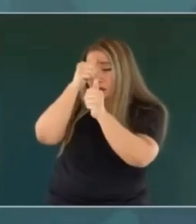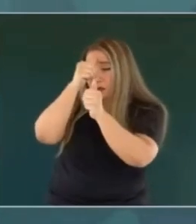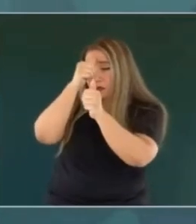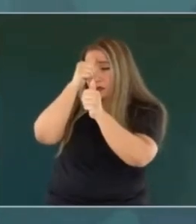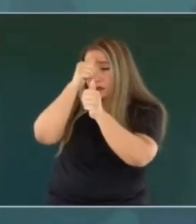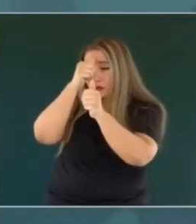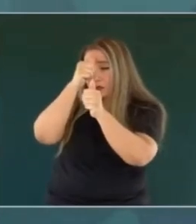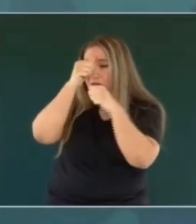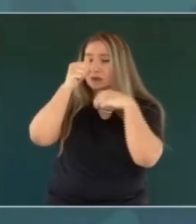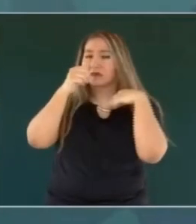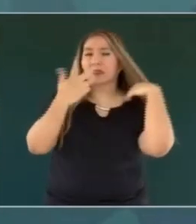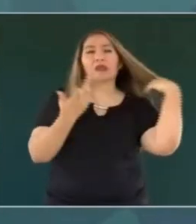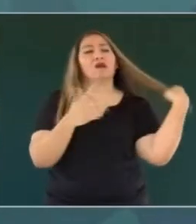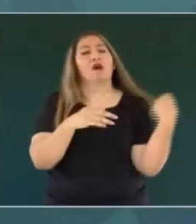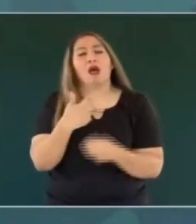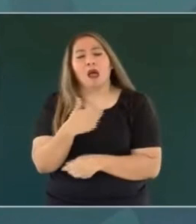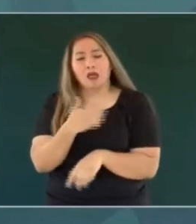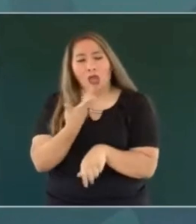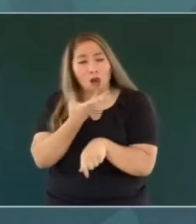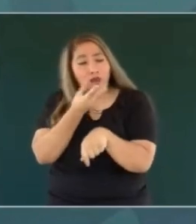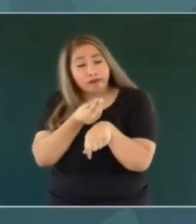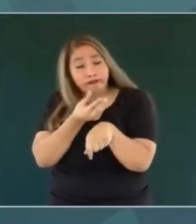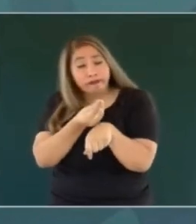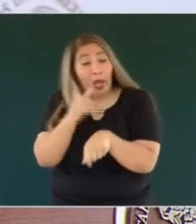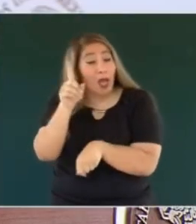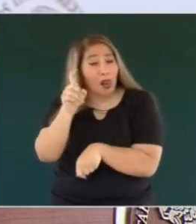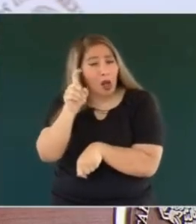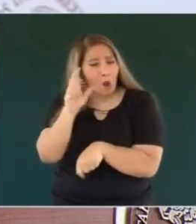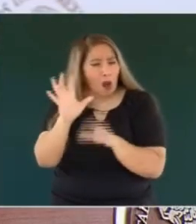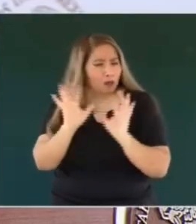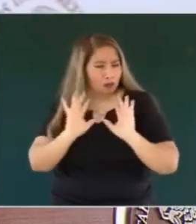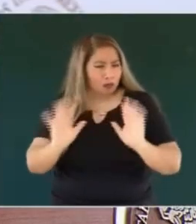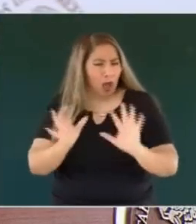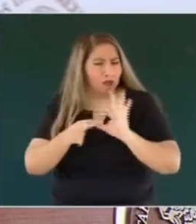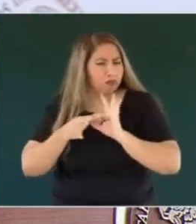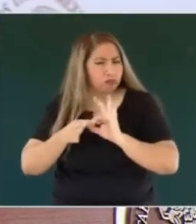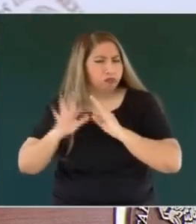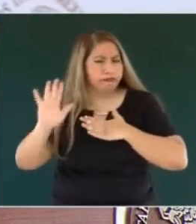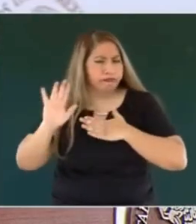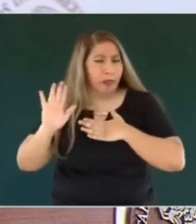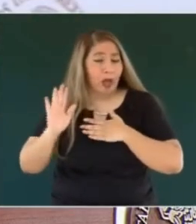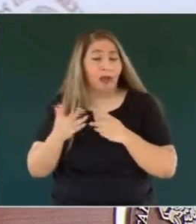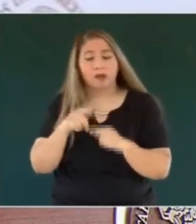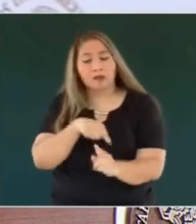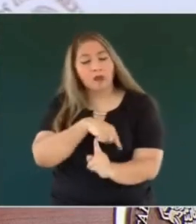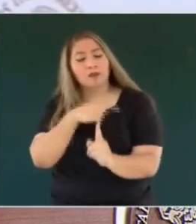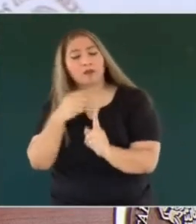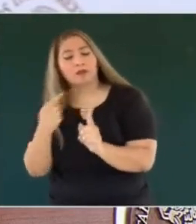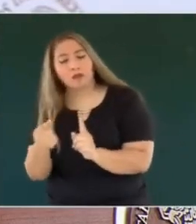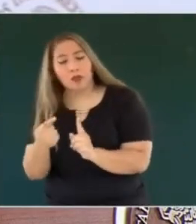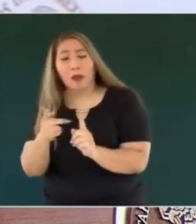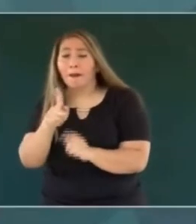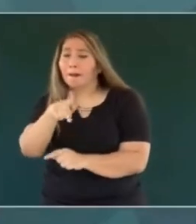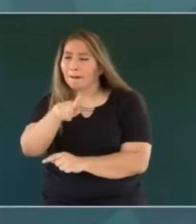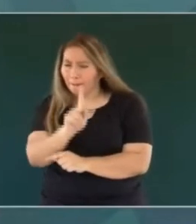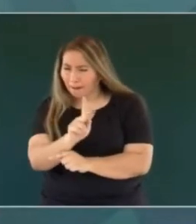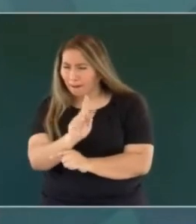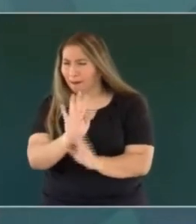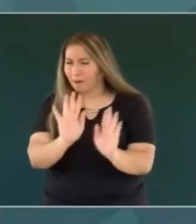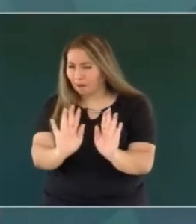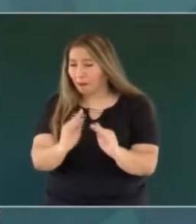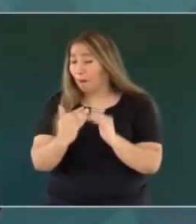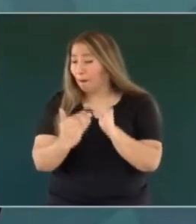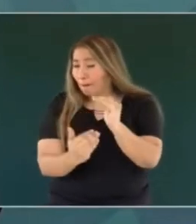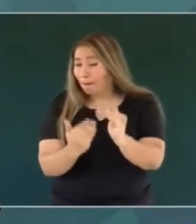resolver el problema del agua y ahí hicimos el compromiso. No descartamos lo otro, pero vamos a